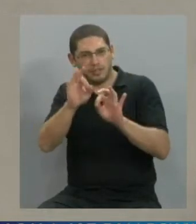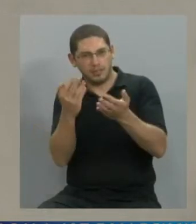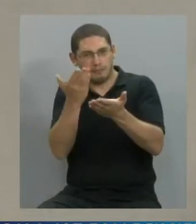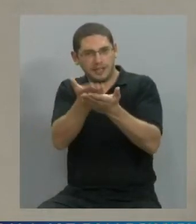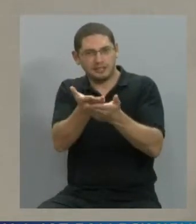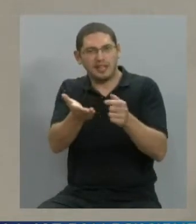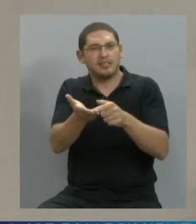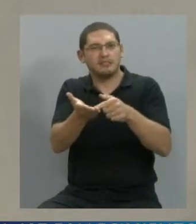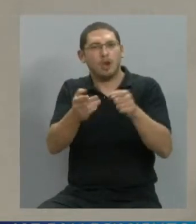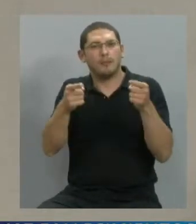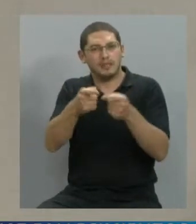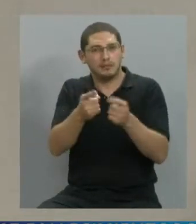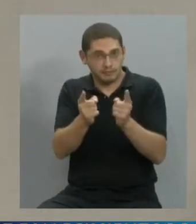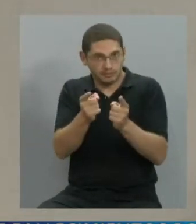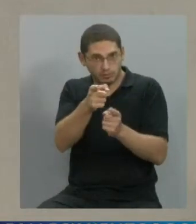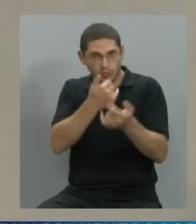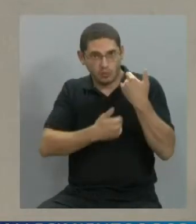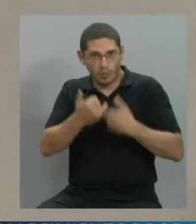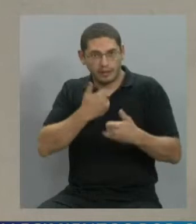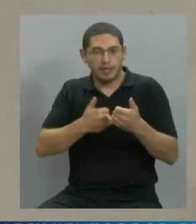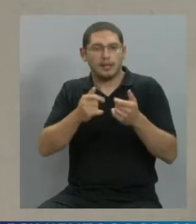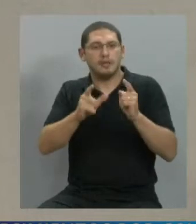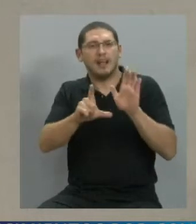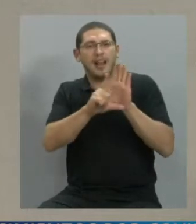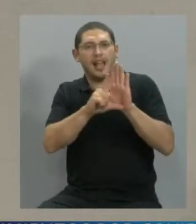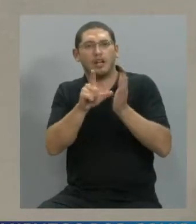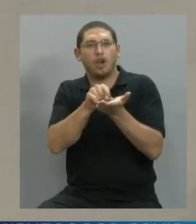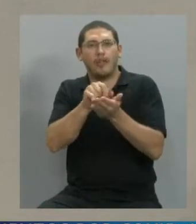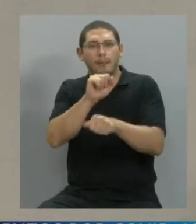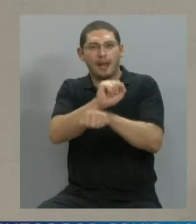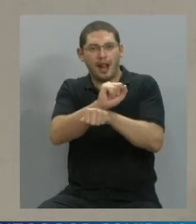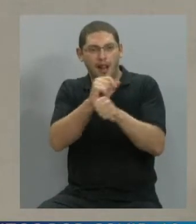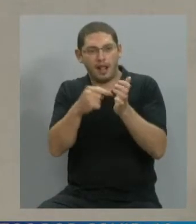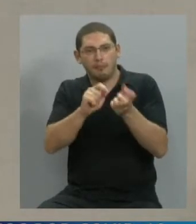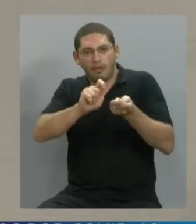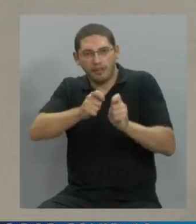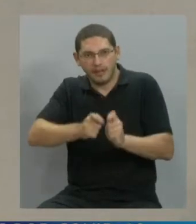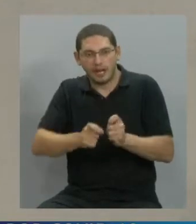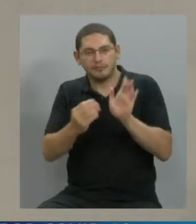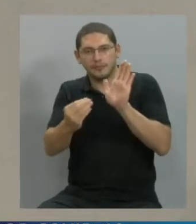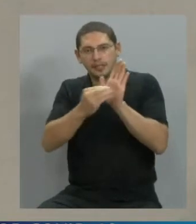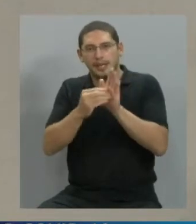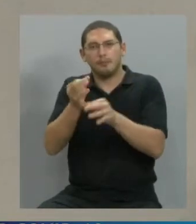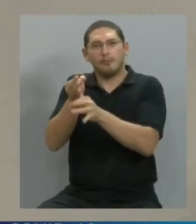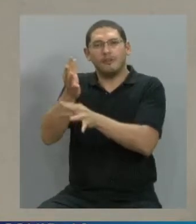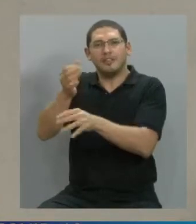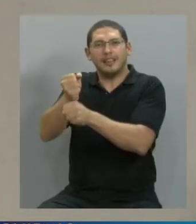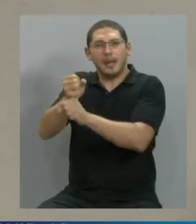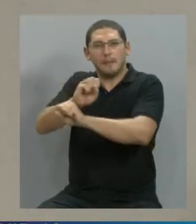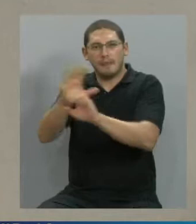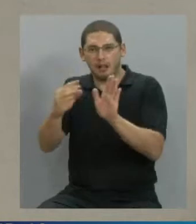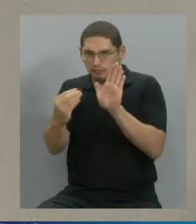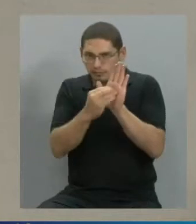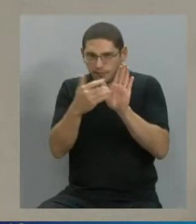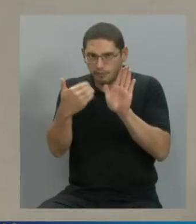eso, no solamente con que se modifique el código penal y se instale el término de mala praxis, porque vamos a aclarar de paso,